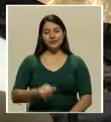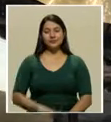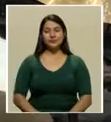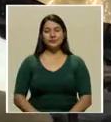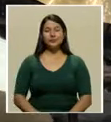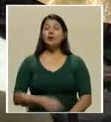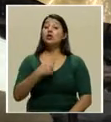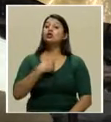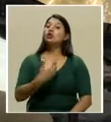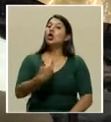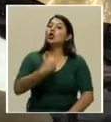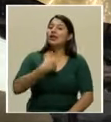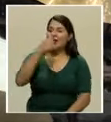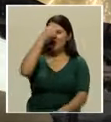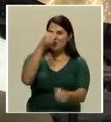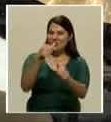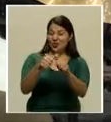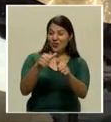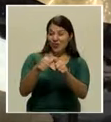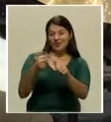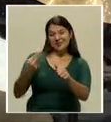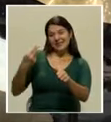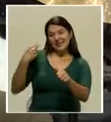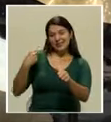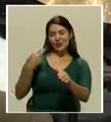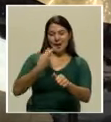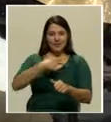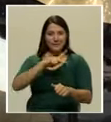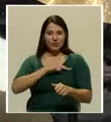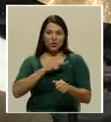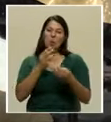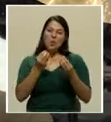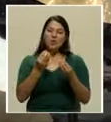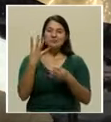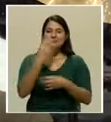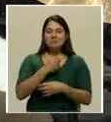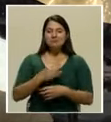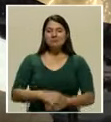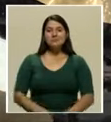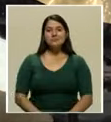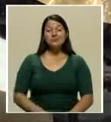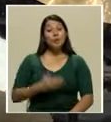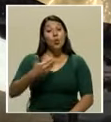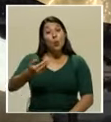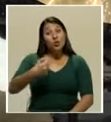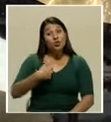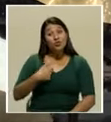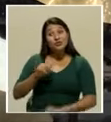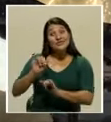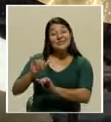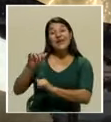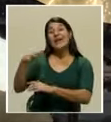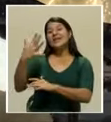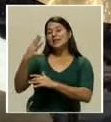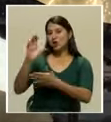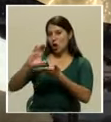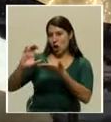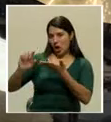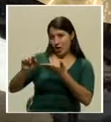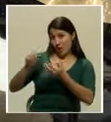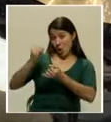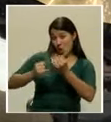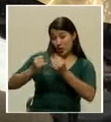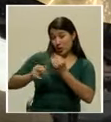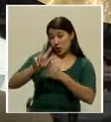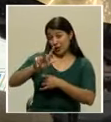Tengo una anécdota personal bastante simpática. Cuando yo estaba en quinto año, en último